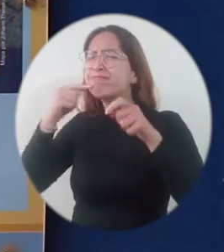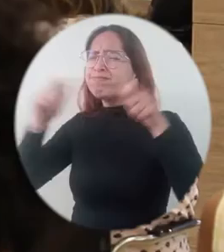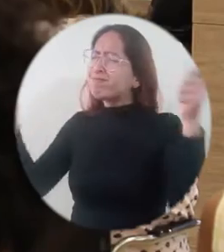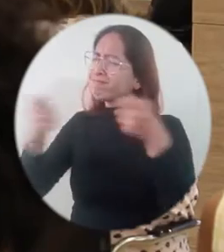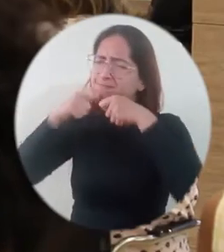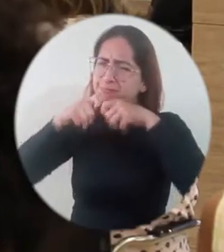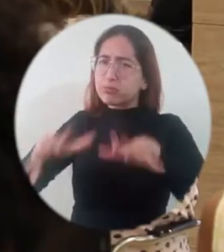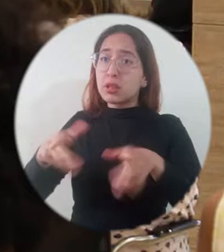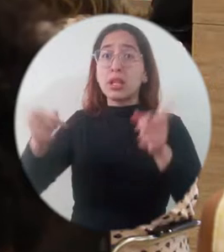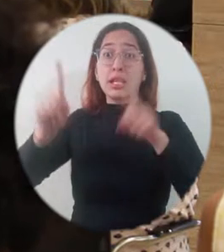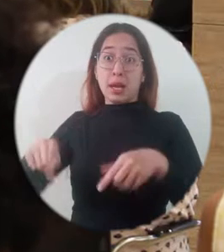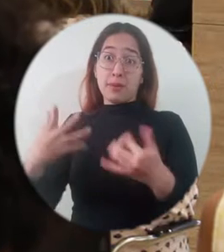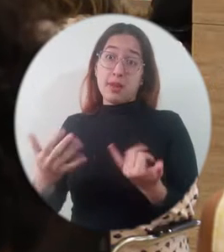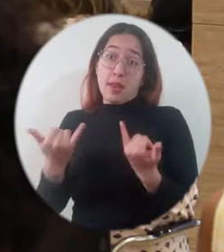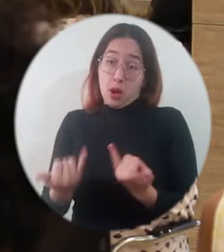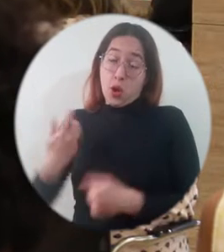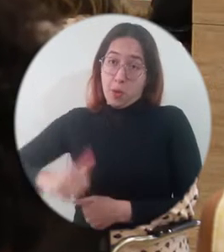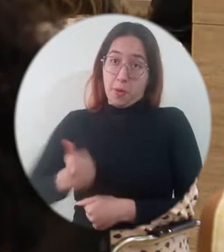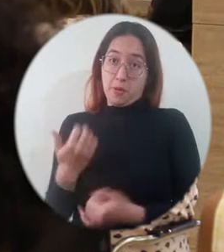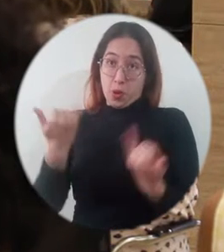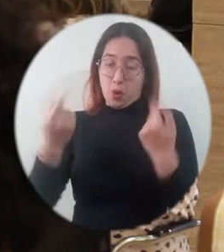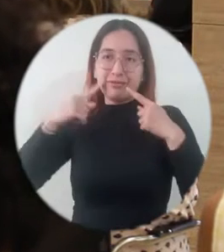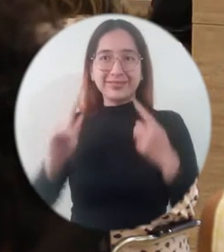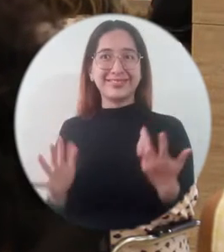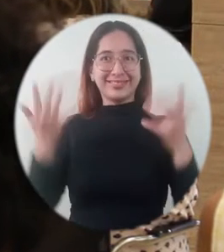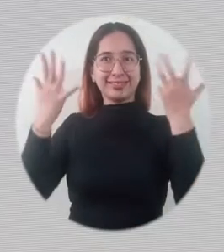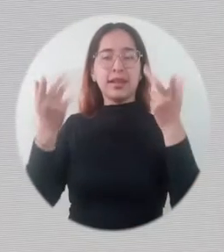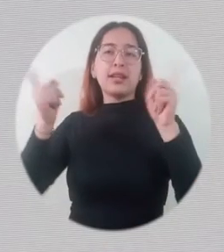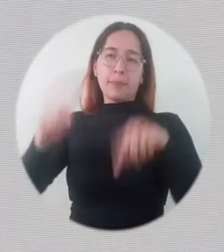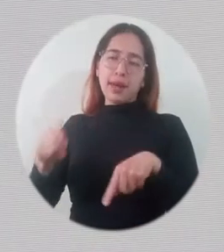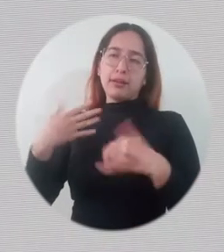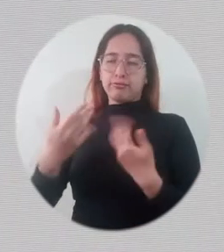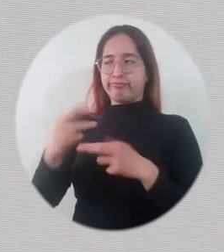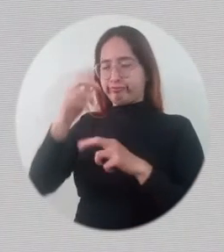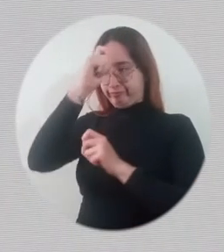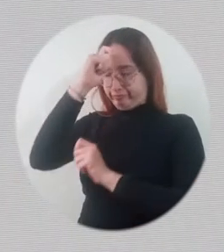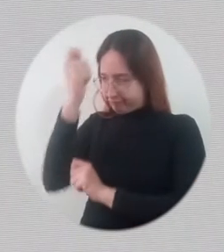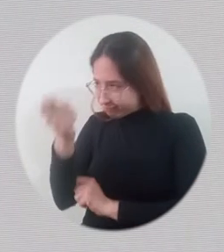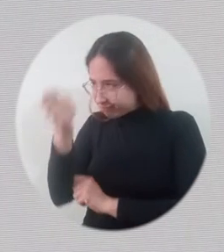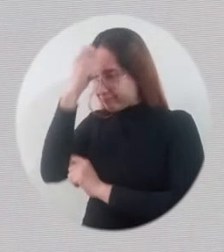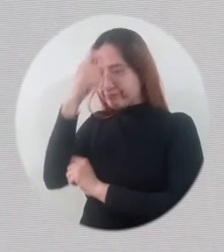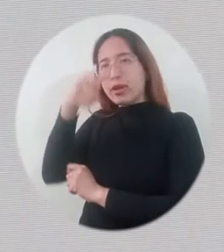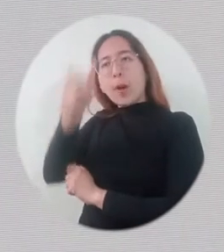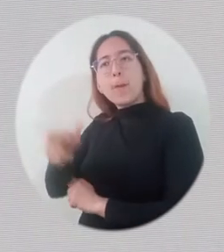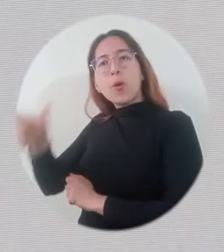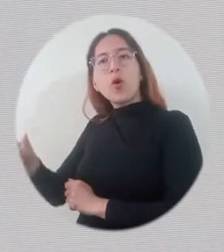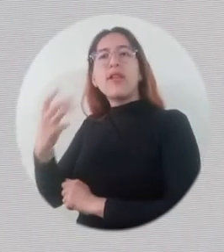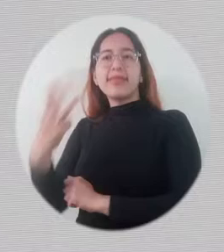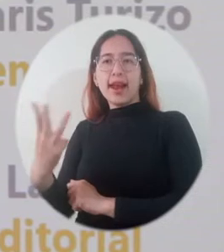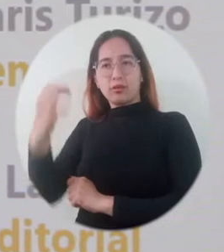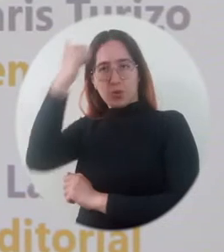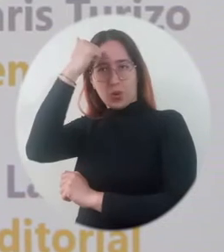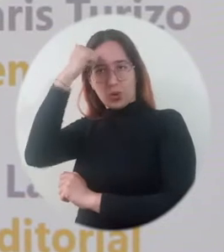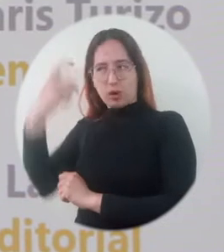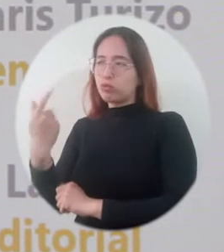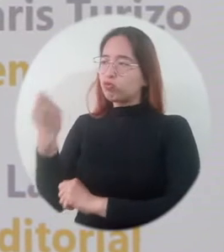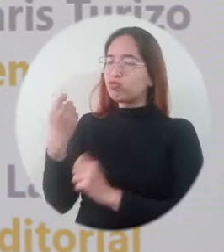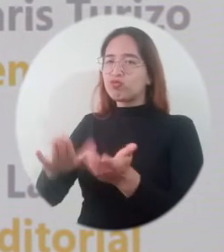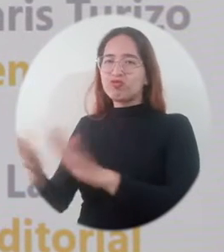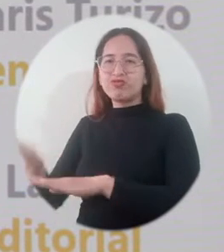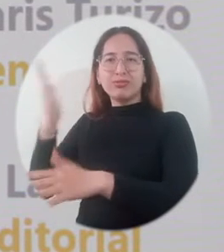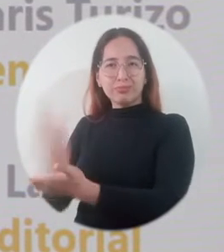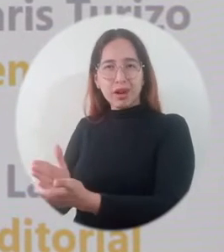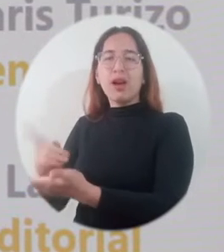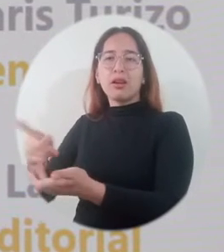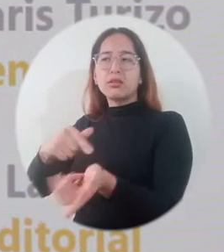utilizado el evento para poder homenajear tres grandes héroes que se nos han ido. Profesores de